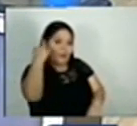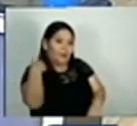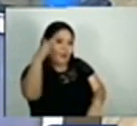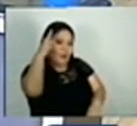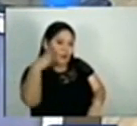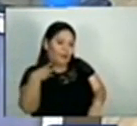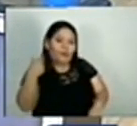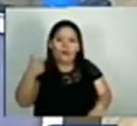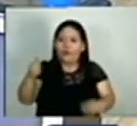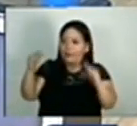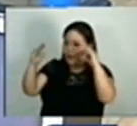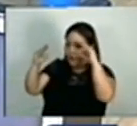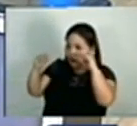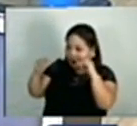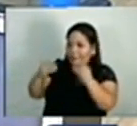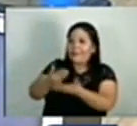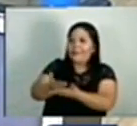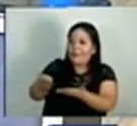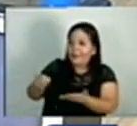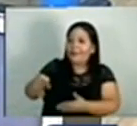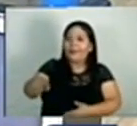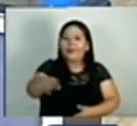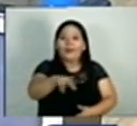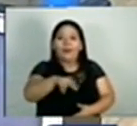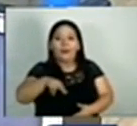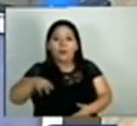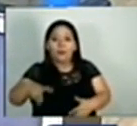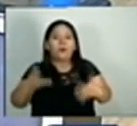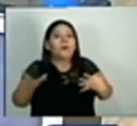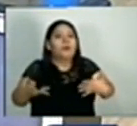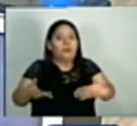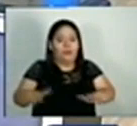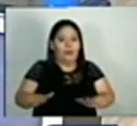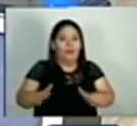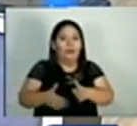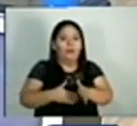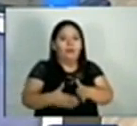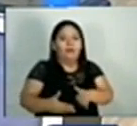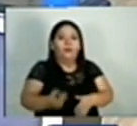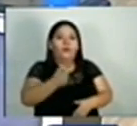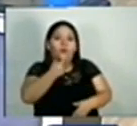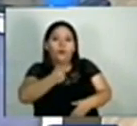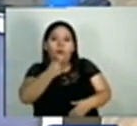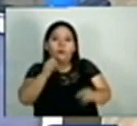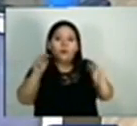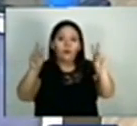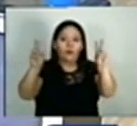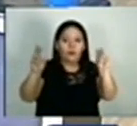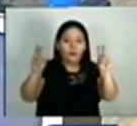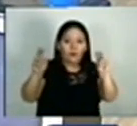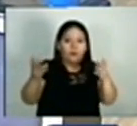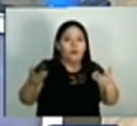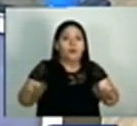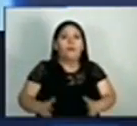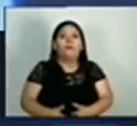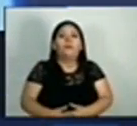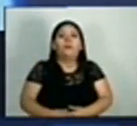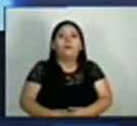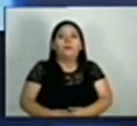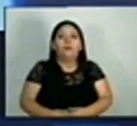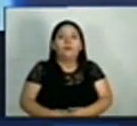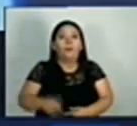noches. Buenas noches Graciela, buenas noches amigos televidentes. Vamos a comenzar con el detalle de las noticias.